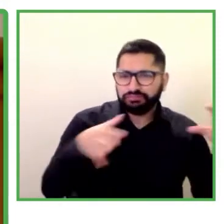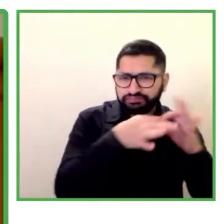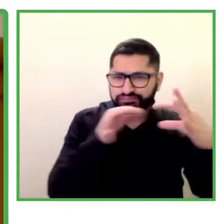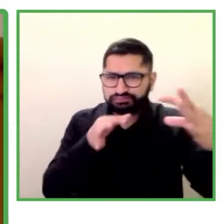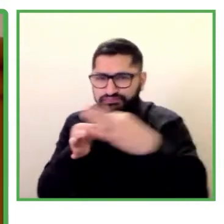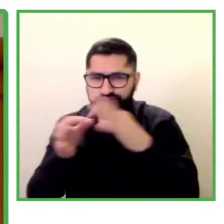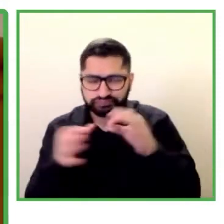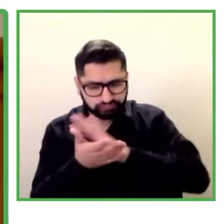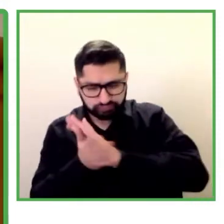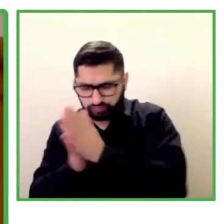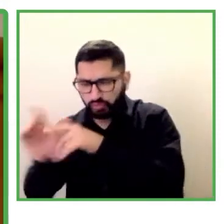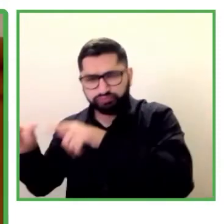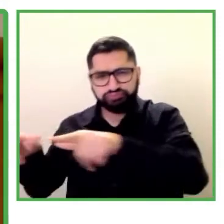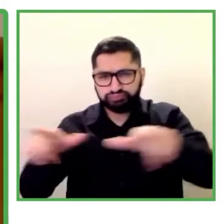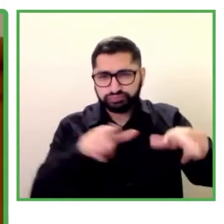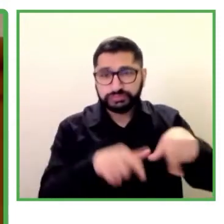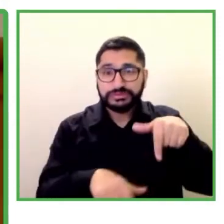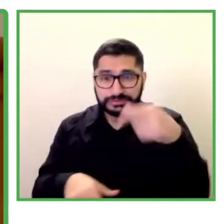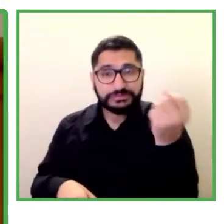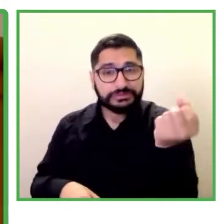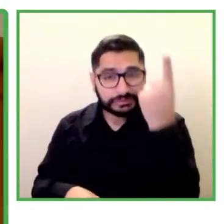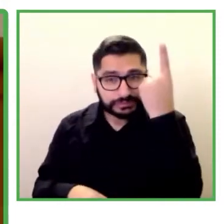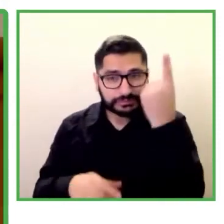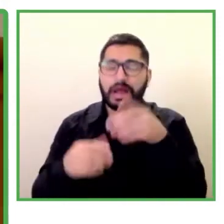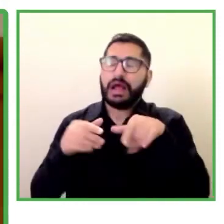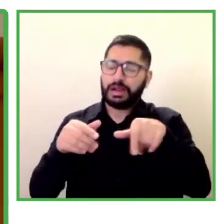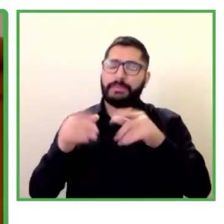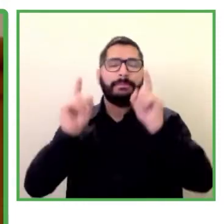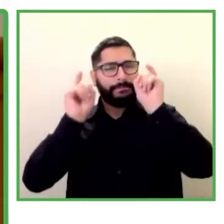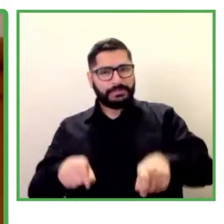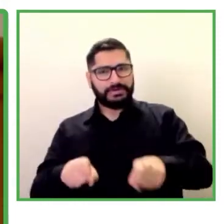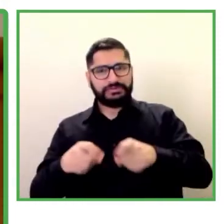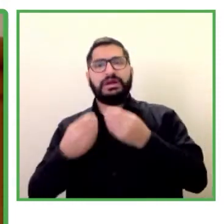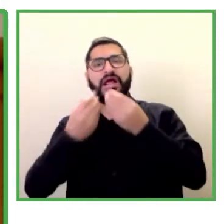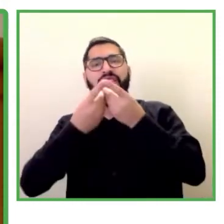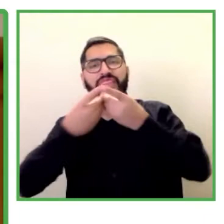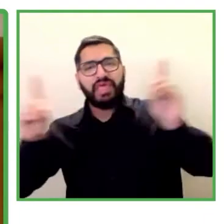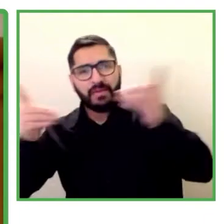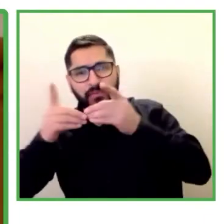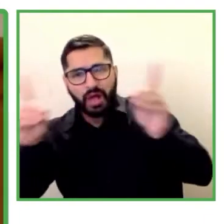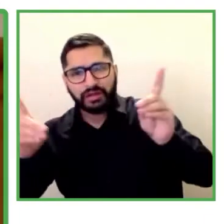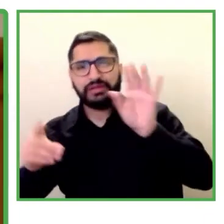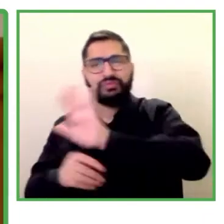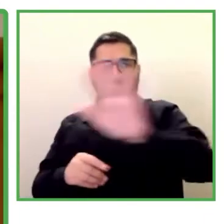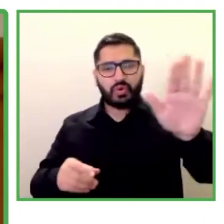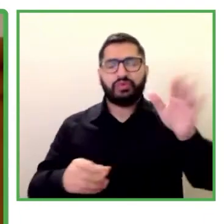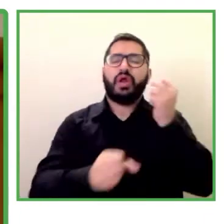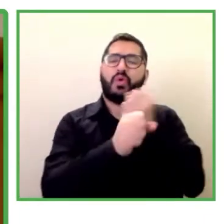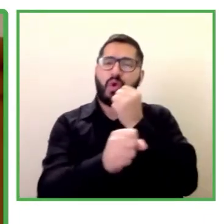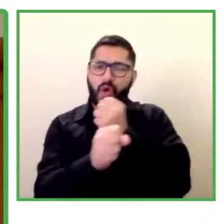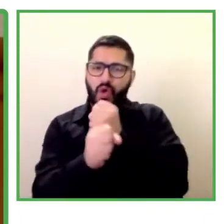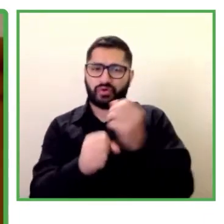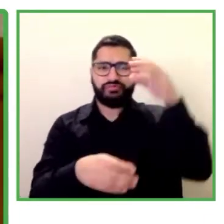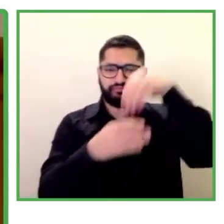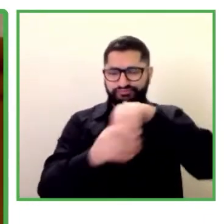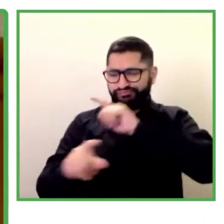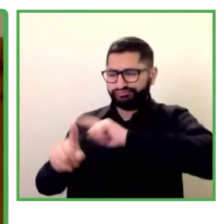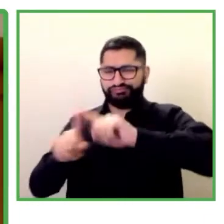Pero seguro que de todo esto nos van a hablar con mucho más detalle las redes nacionales que nos van a acompañar en esta sesión de hoy.